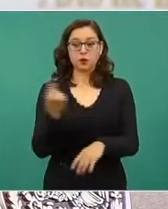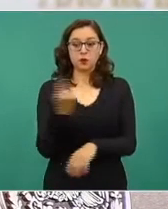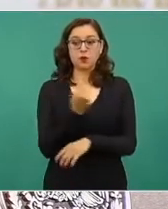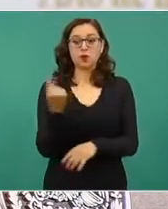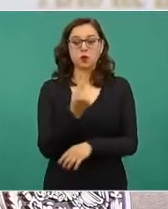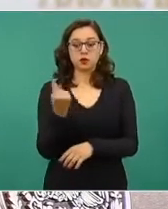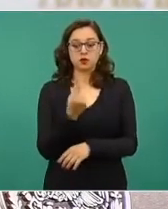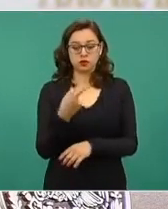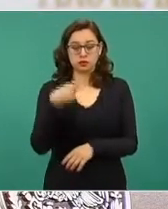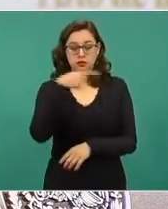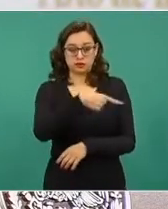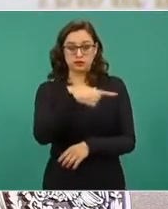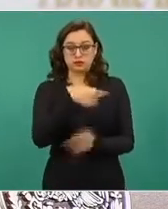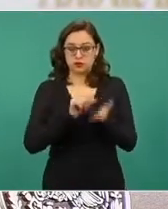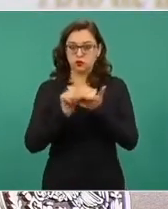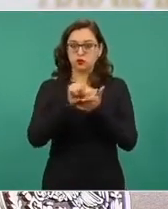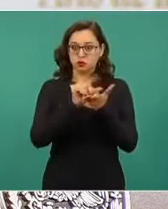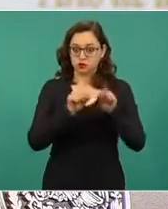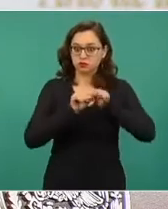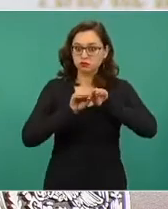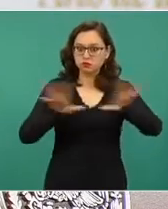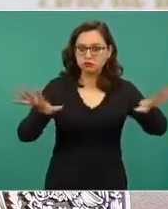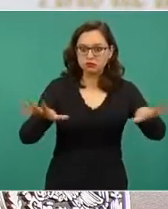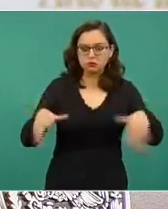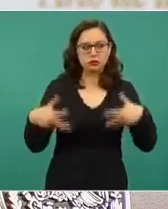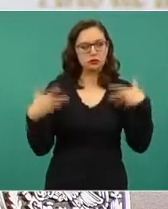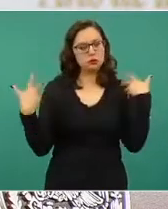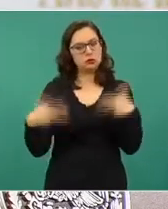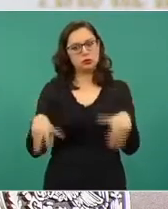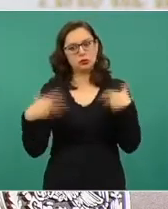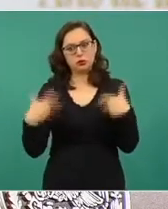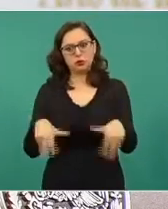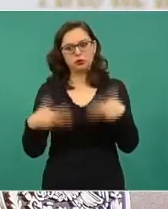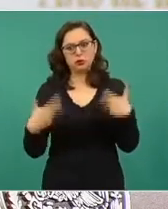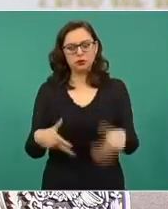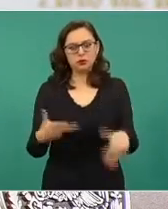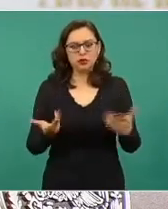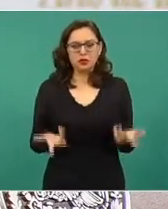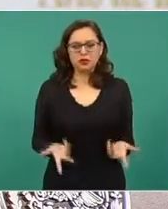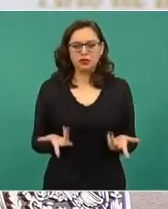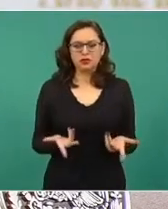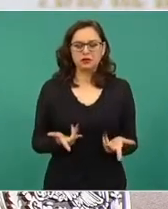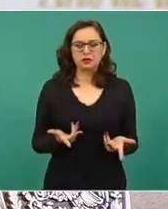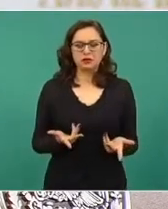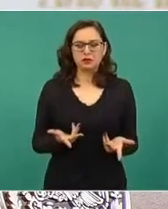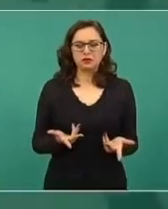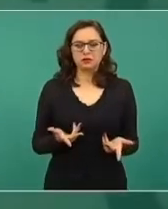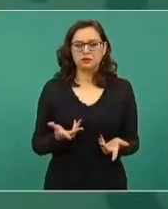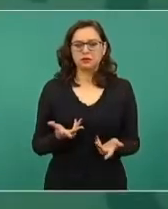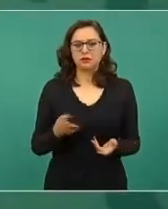estos señores que ofende a Beatriz